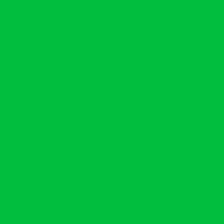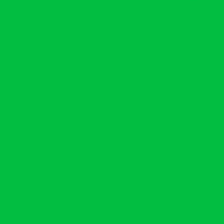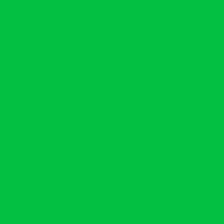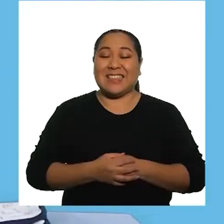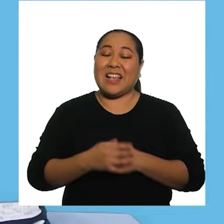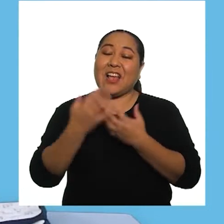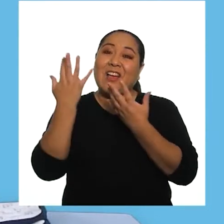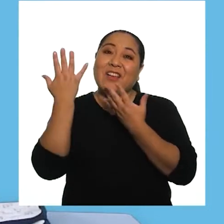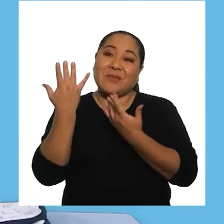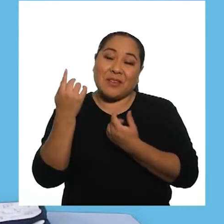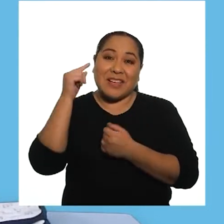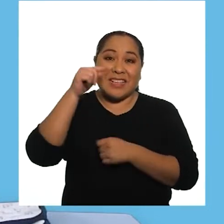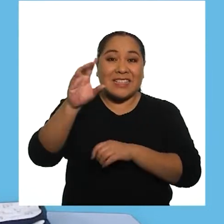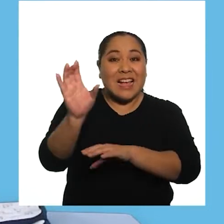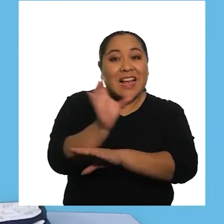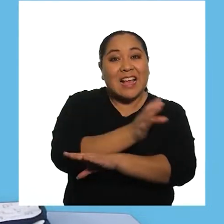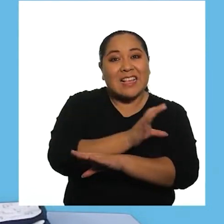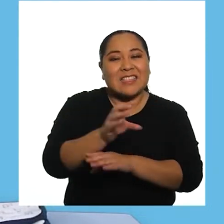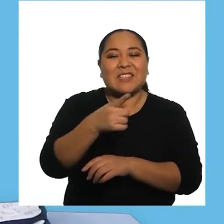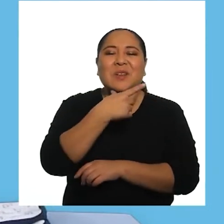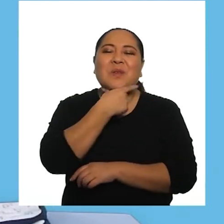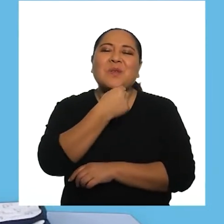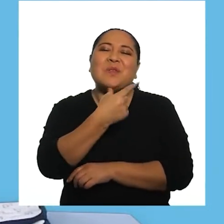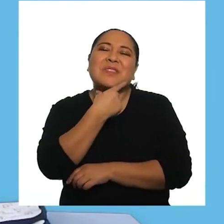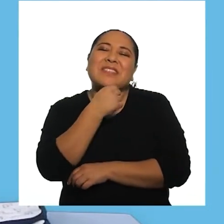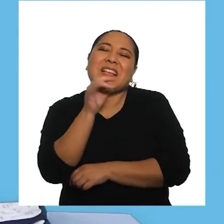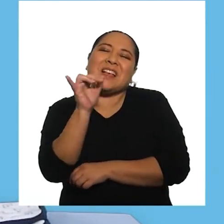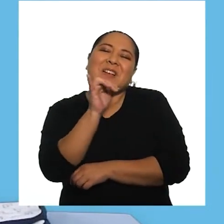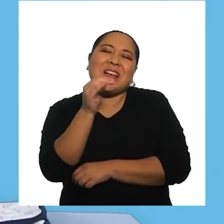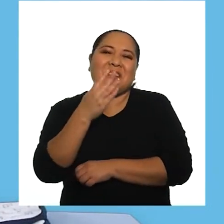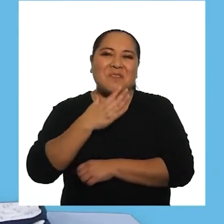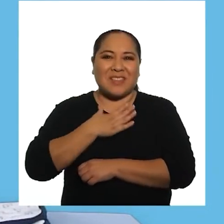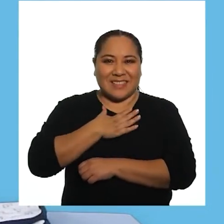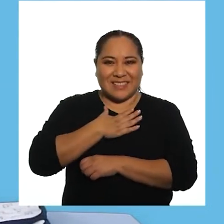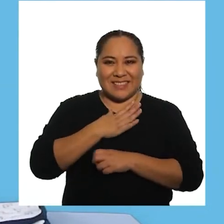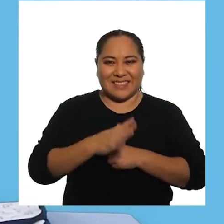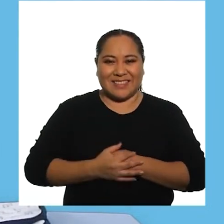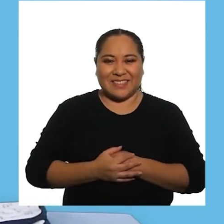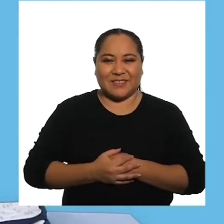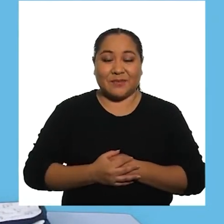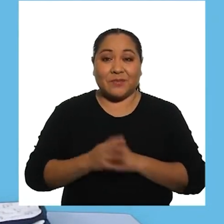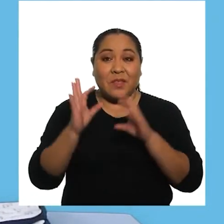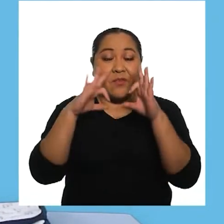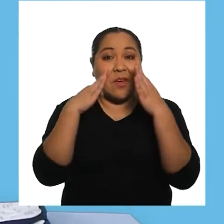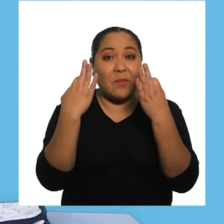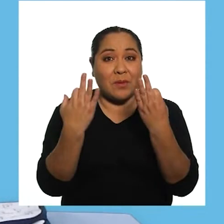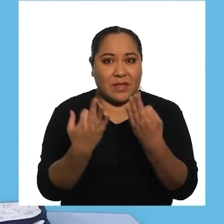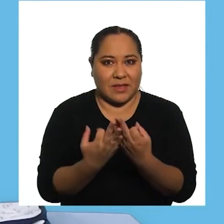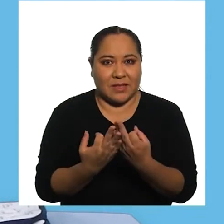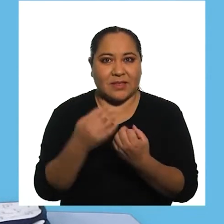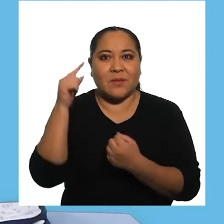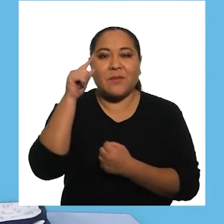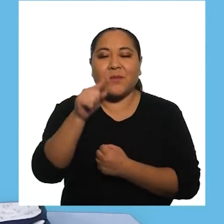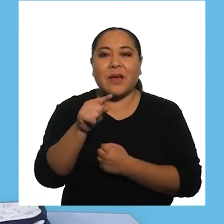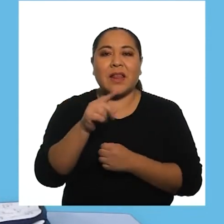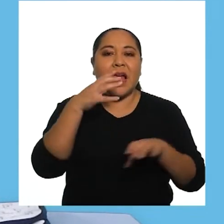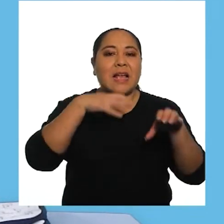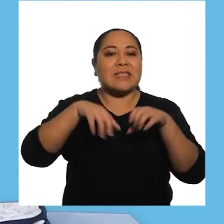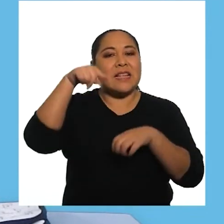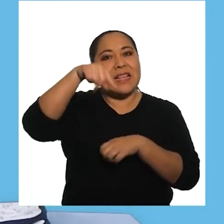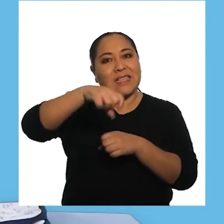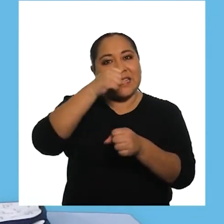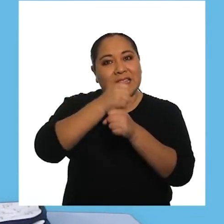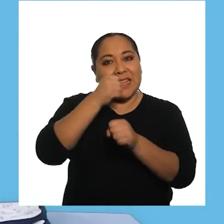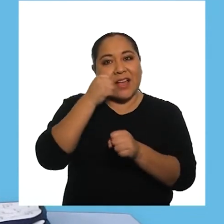Espero que esta canción te haya gustado tanto como a mí Familias, para